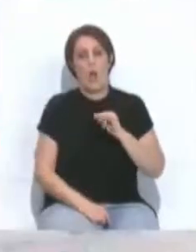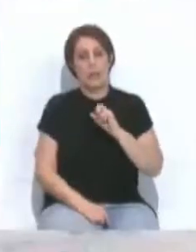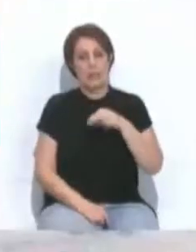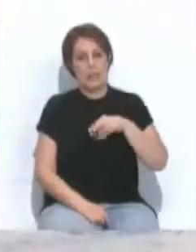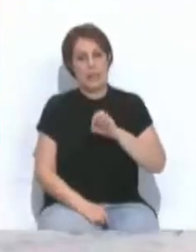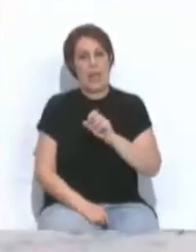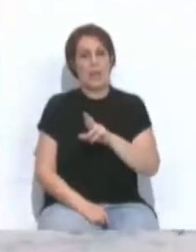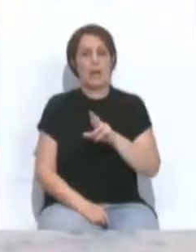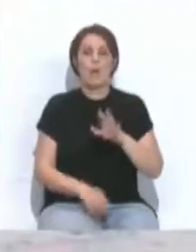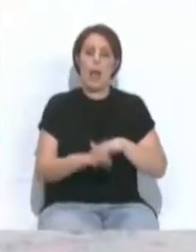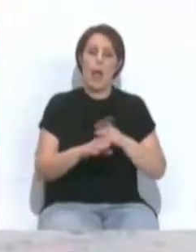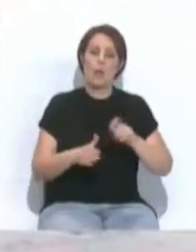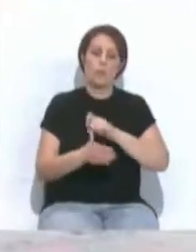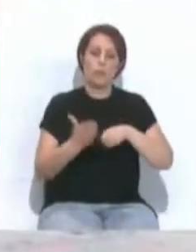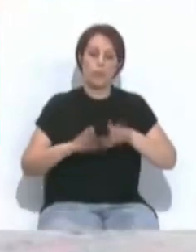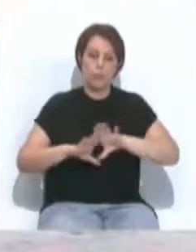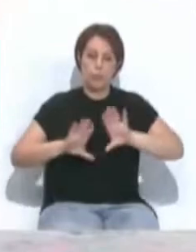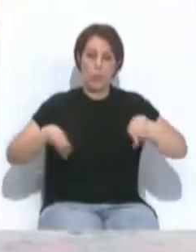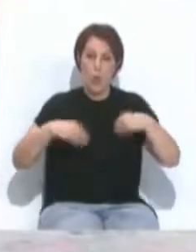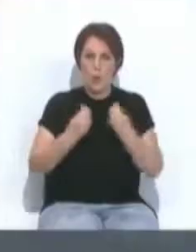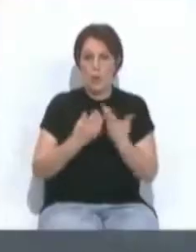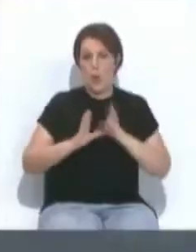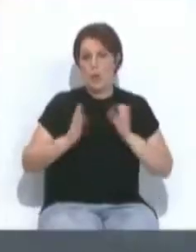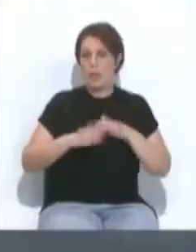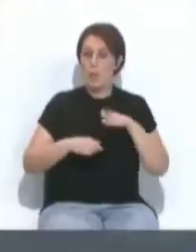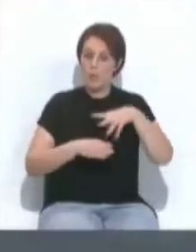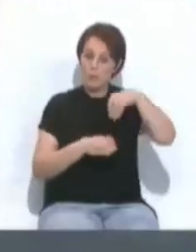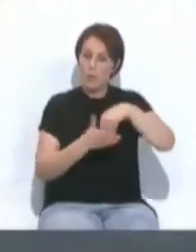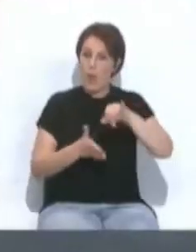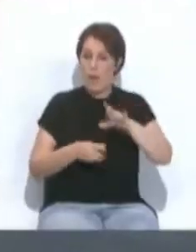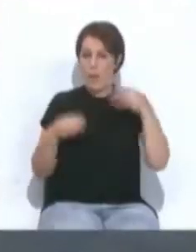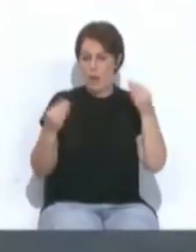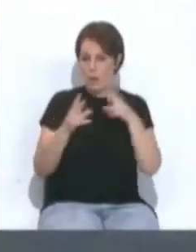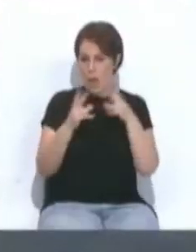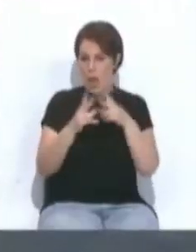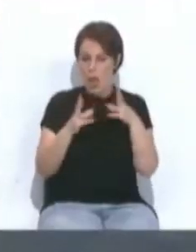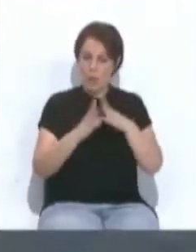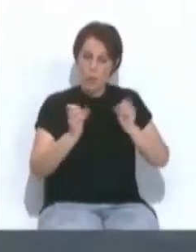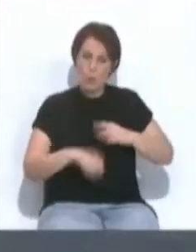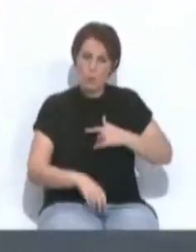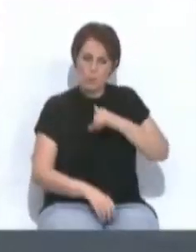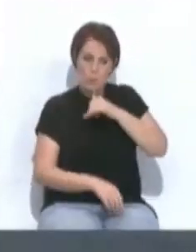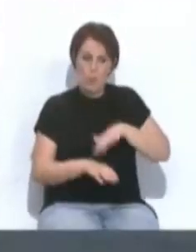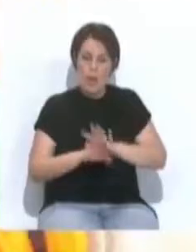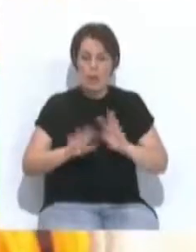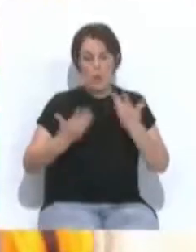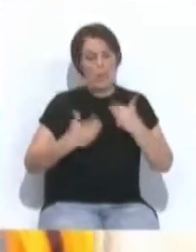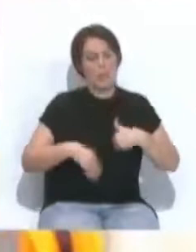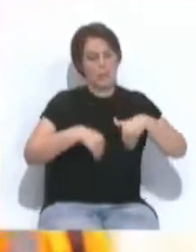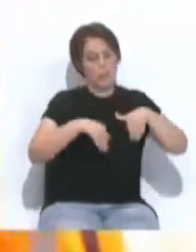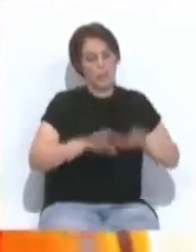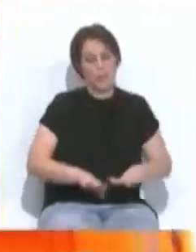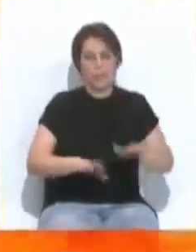Inter para la firma de nuevo convenio colectivo conteniendo mejoras sociales. Este acuerdo les ha valido para suspender la huelga